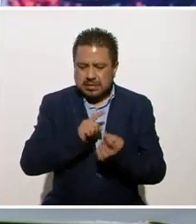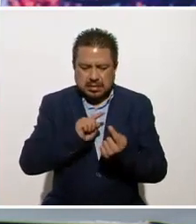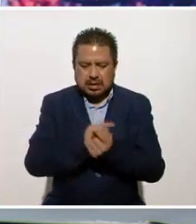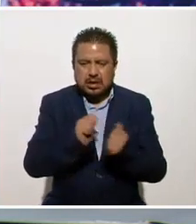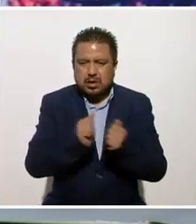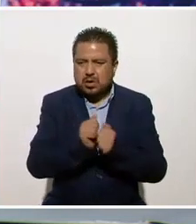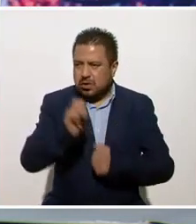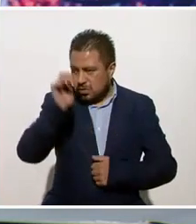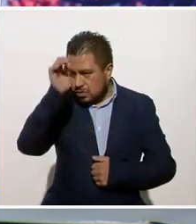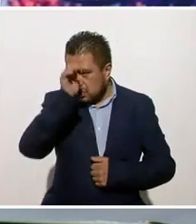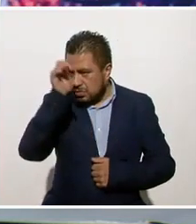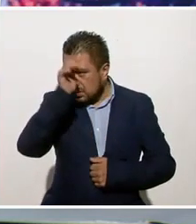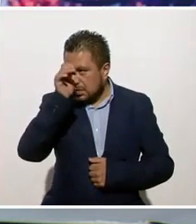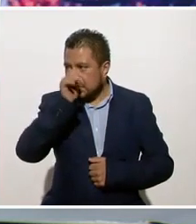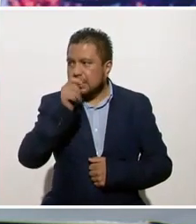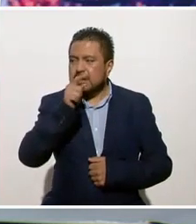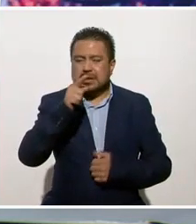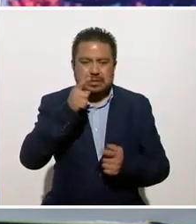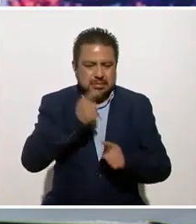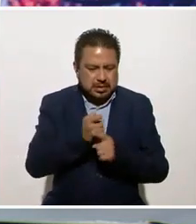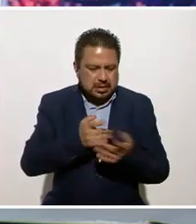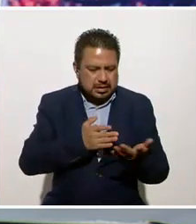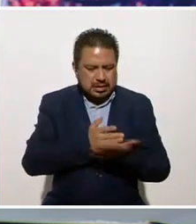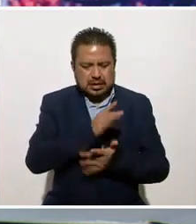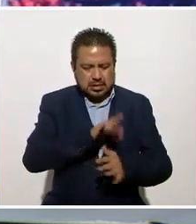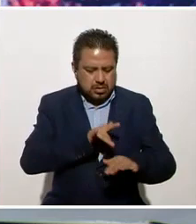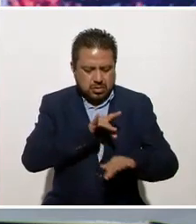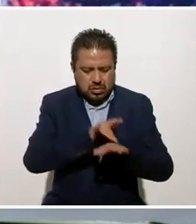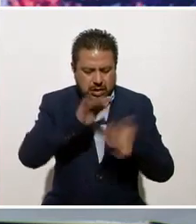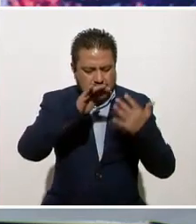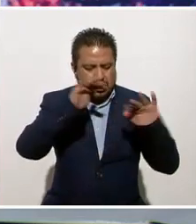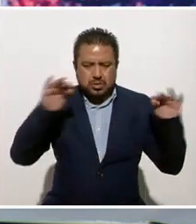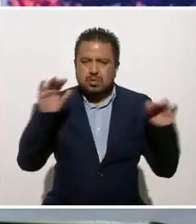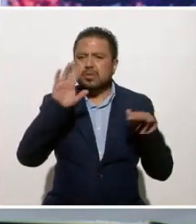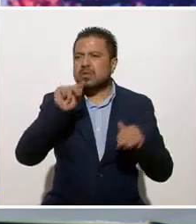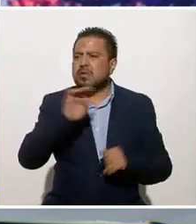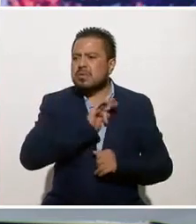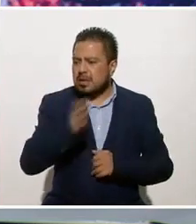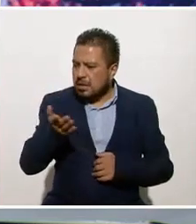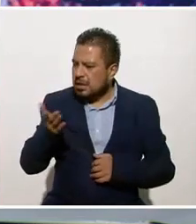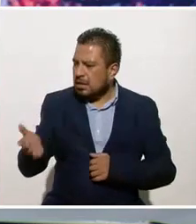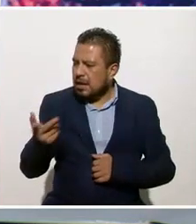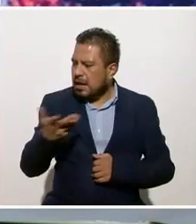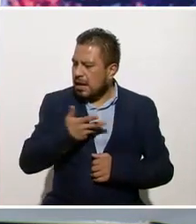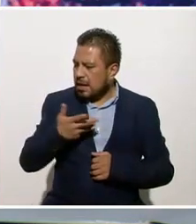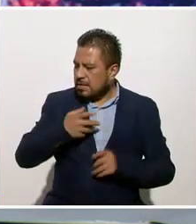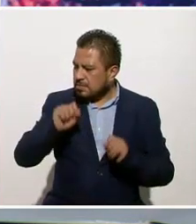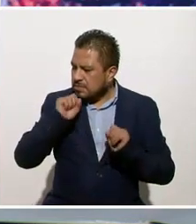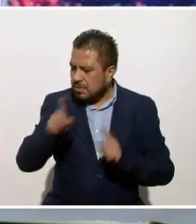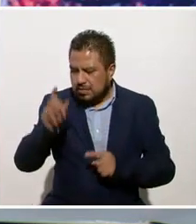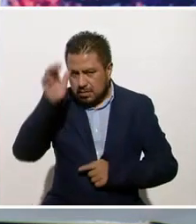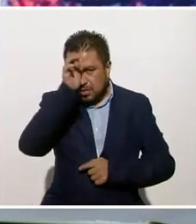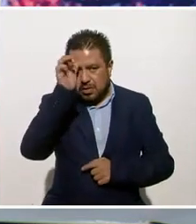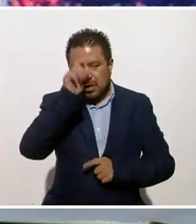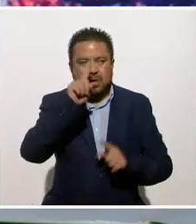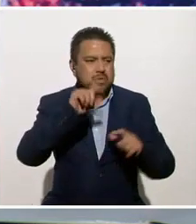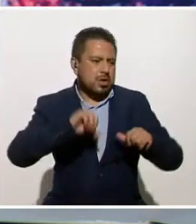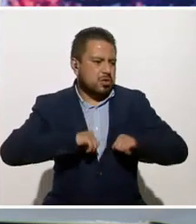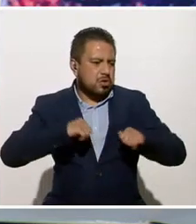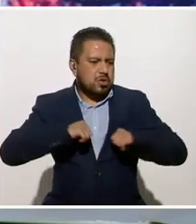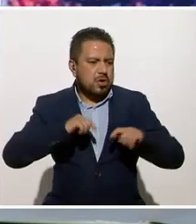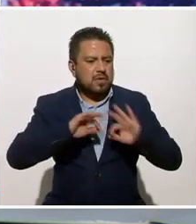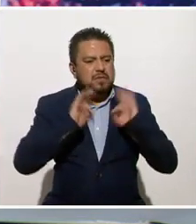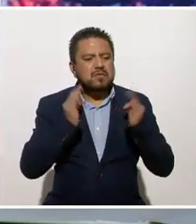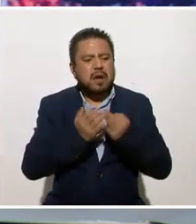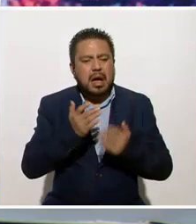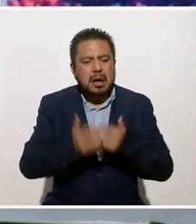o la conciencia tiene que entrar primero por los adultos, porque no le podemos pedir que tengan esa misma conciencia a un adolescente que está en